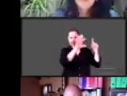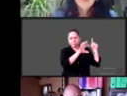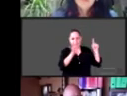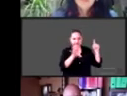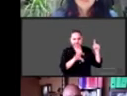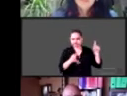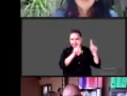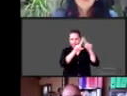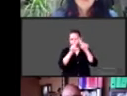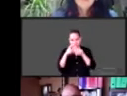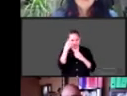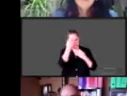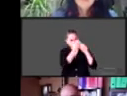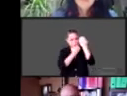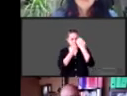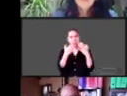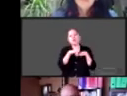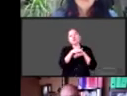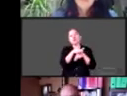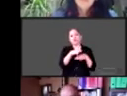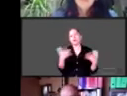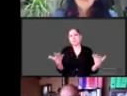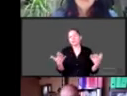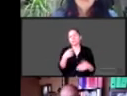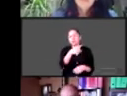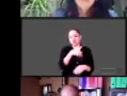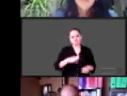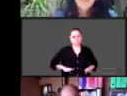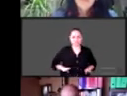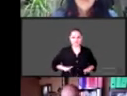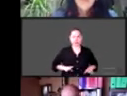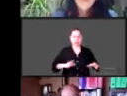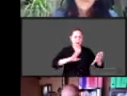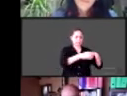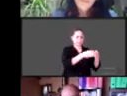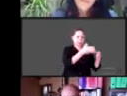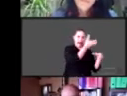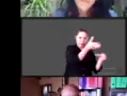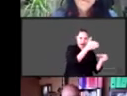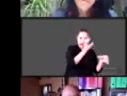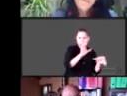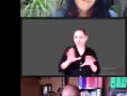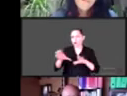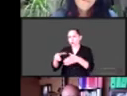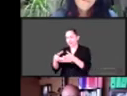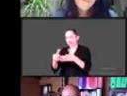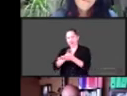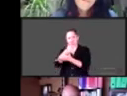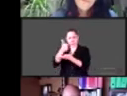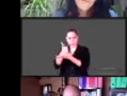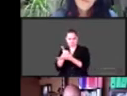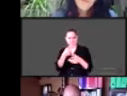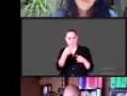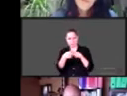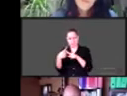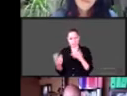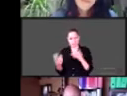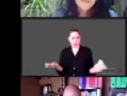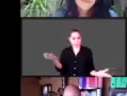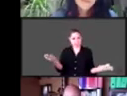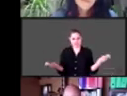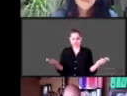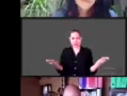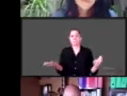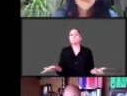menciono, en la parte rural versus la parte urbana del país, claramente hay un mayor porcentaje